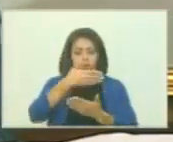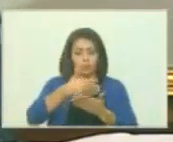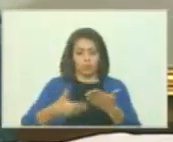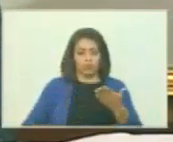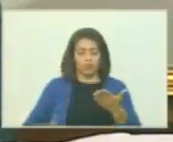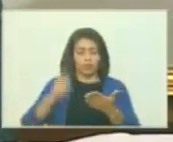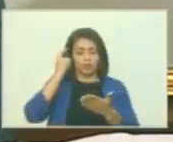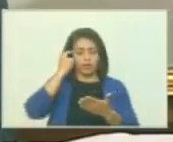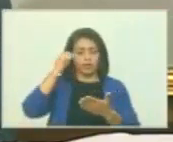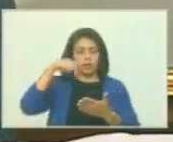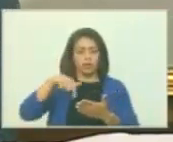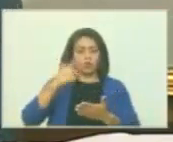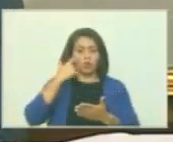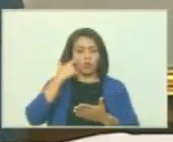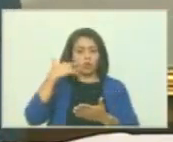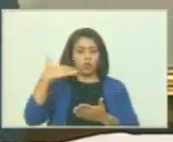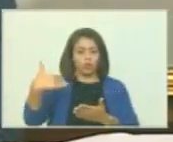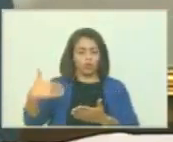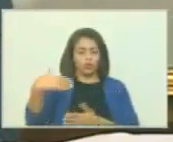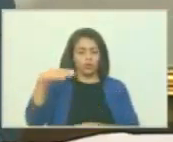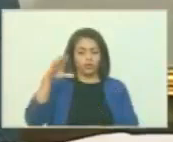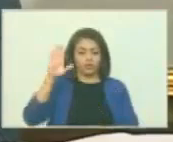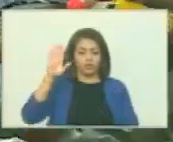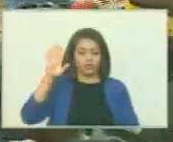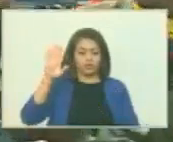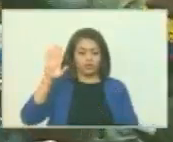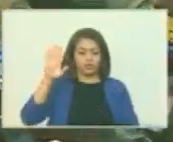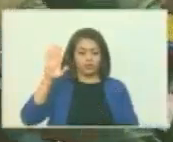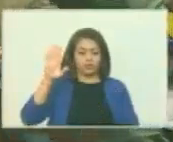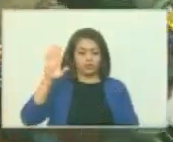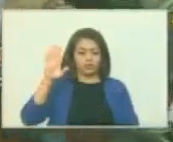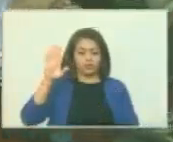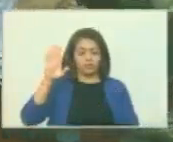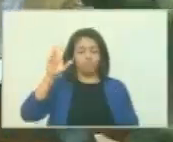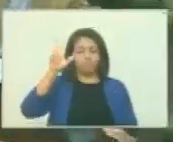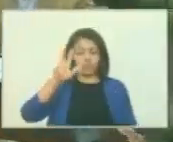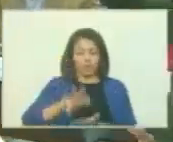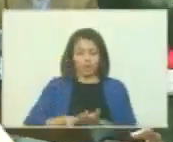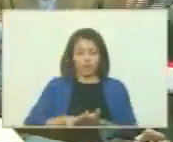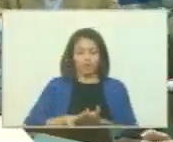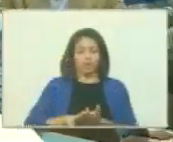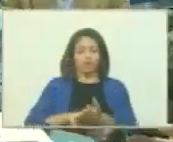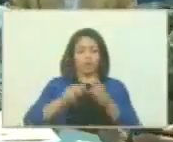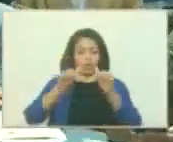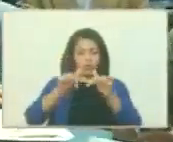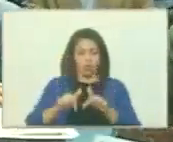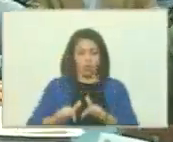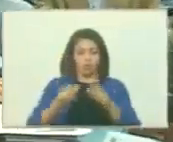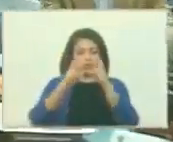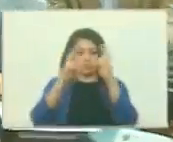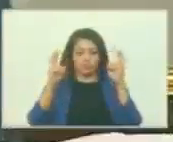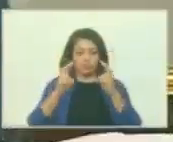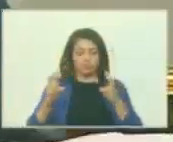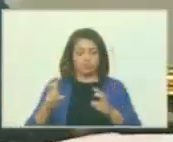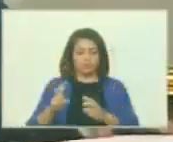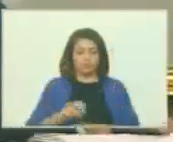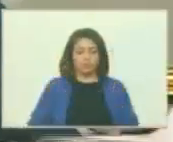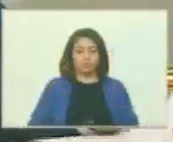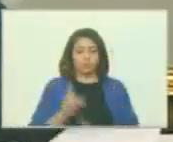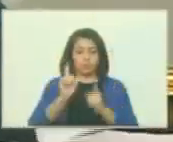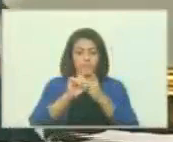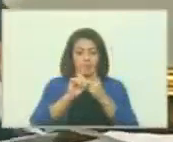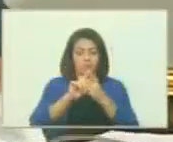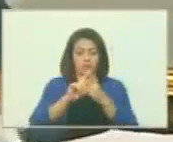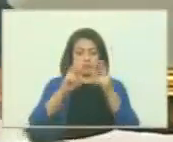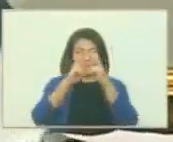del día, si no se manifestarlo con la señal de costumbre, queda aprobado el orden del día. Primer